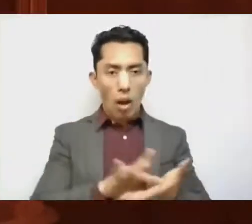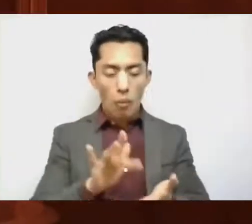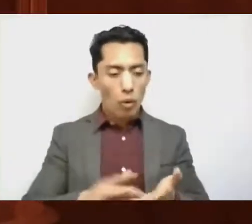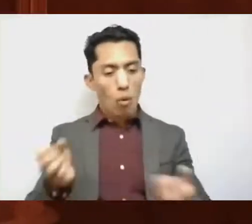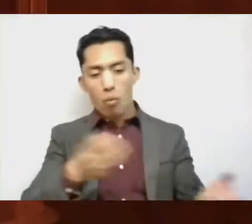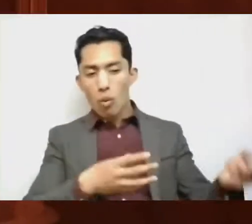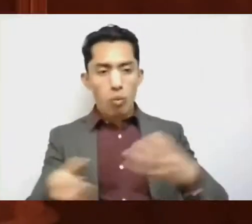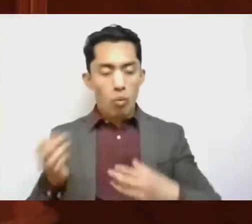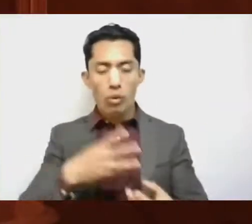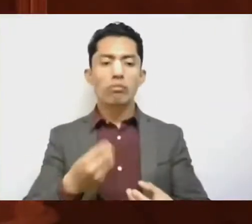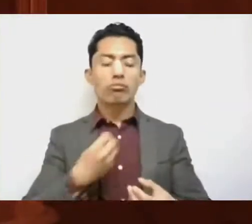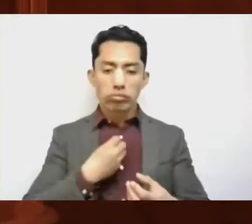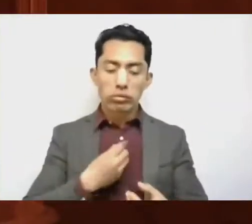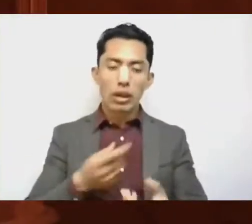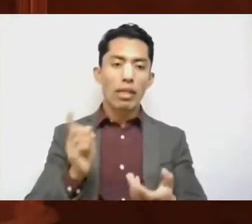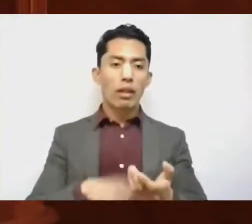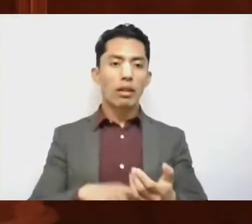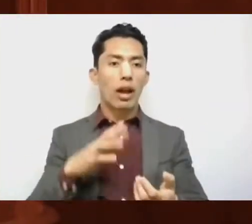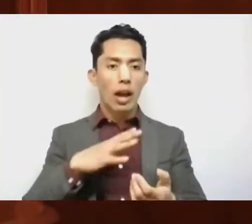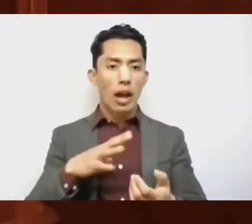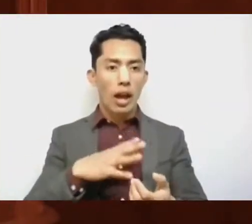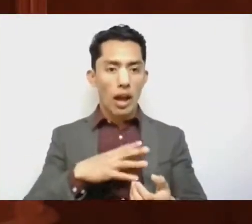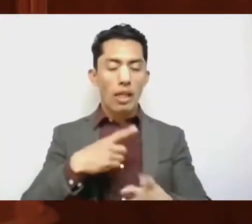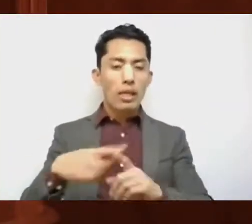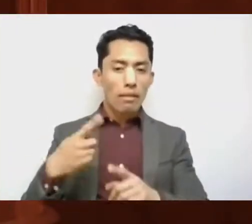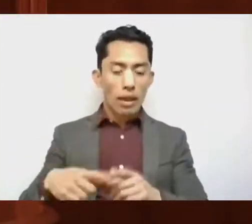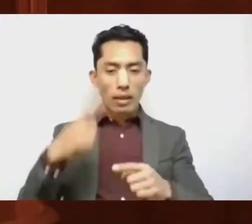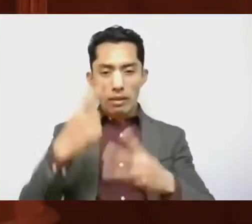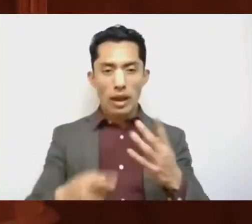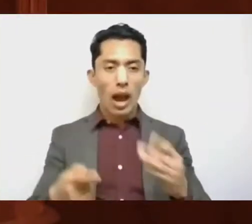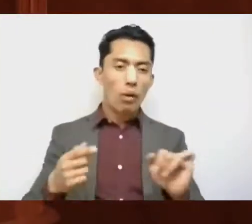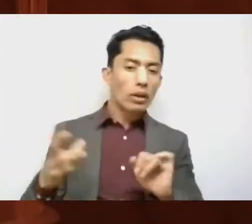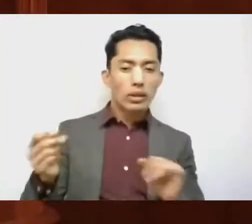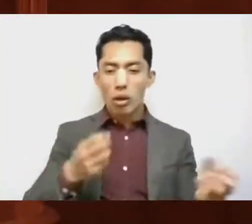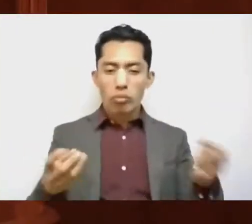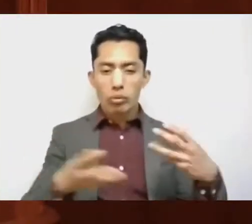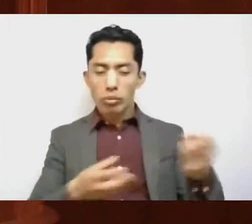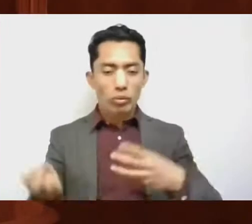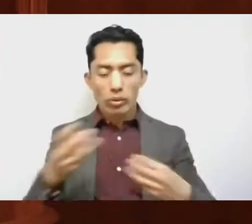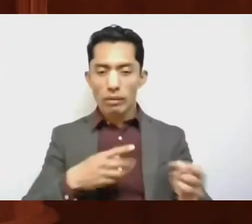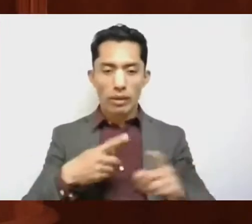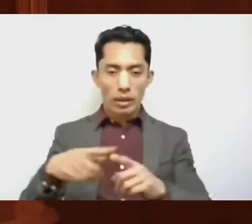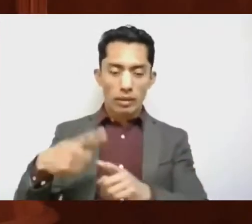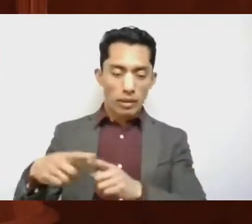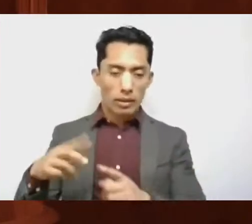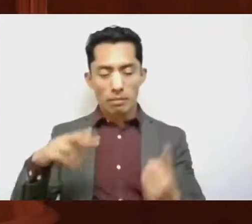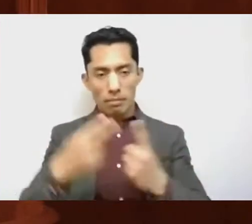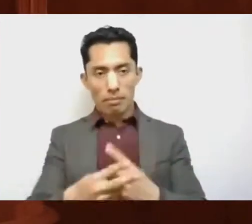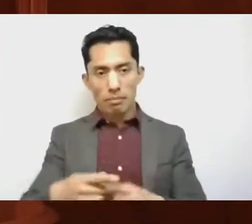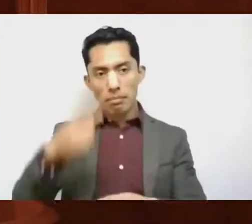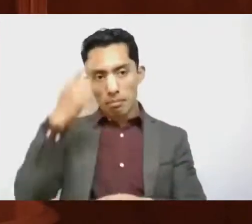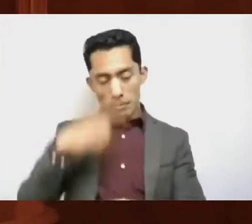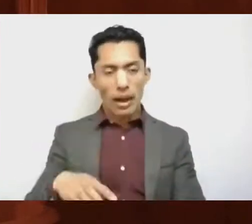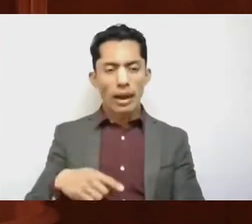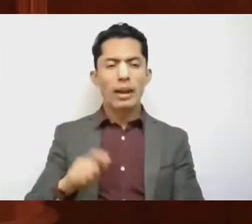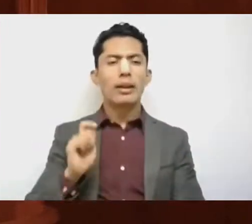resistieron el embate de muchas de las opciones y posiciones que se daban desde otras esferas para que esta